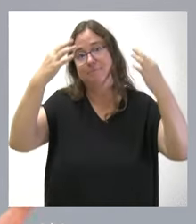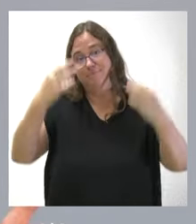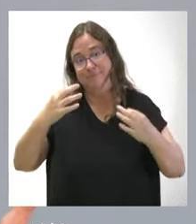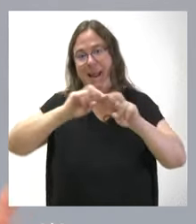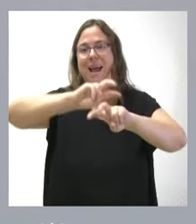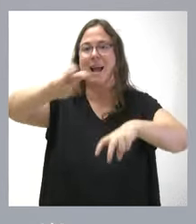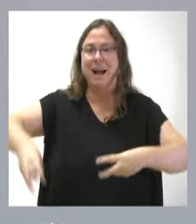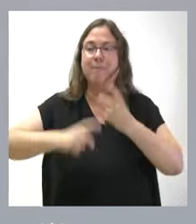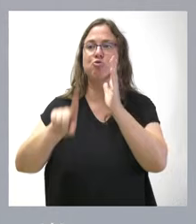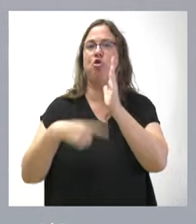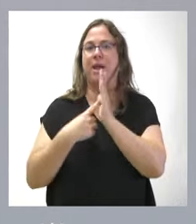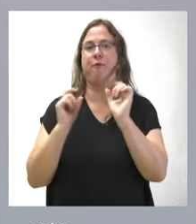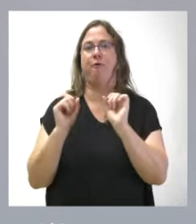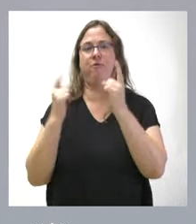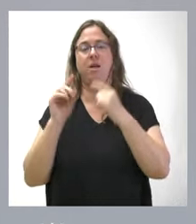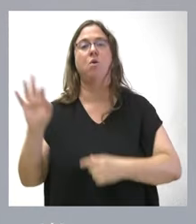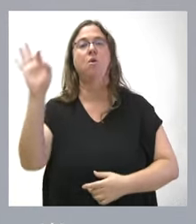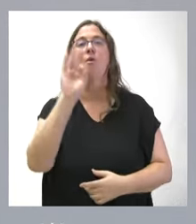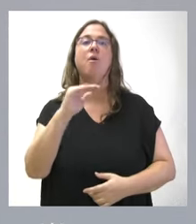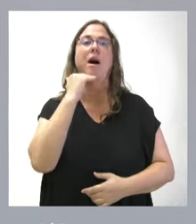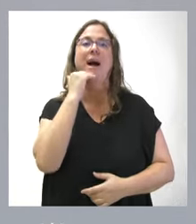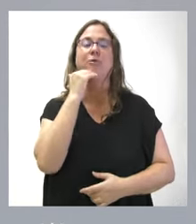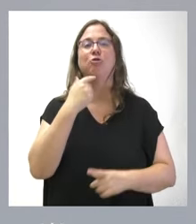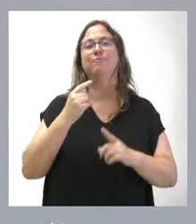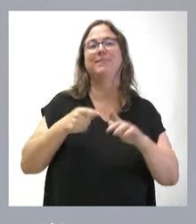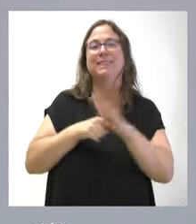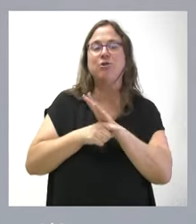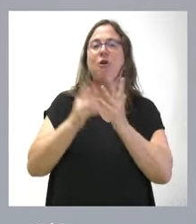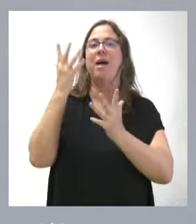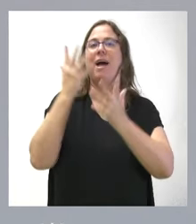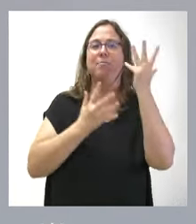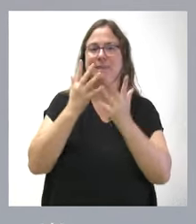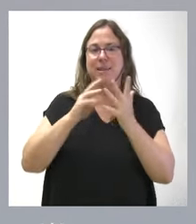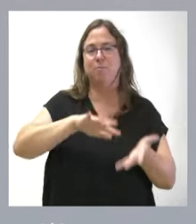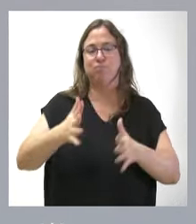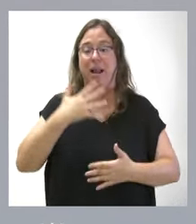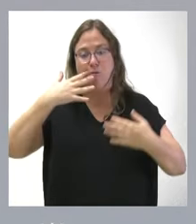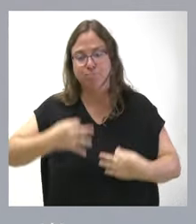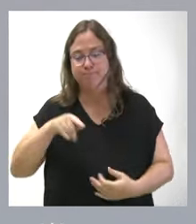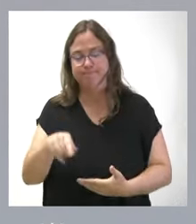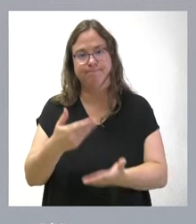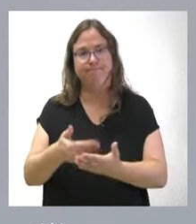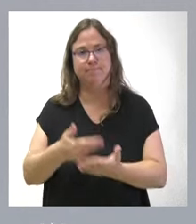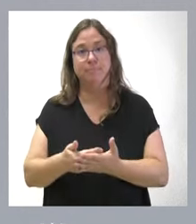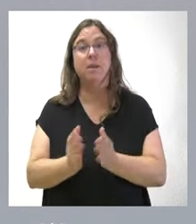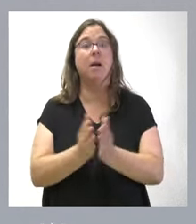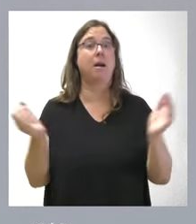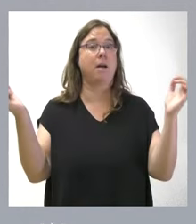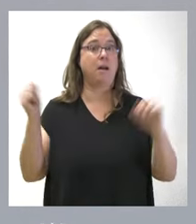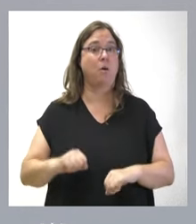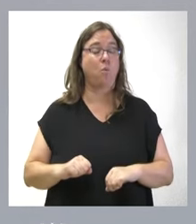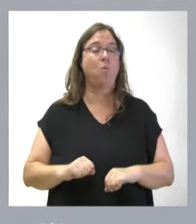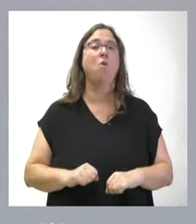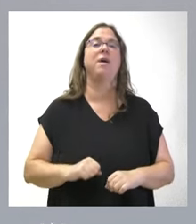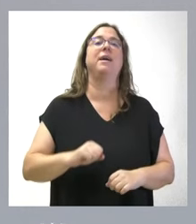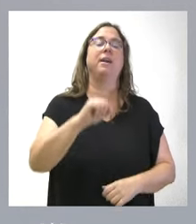cambio de una ley o hace falta un acto administrativo que pueda ser recurrible. En este propio acuerdo entre PSC y